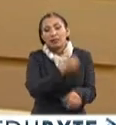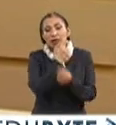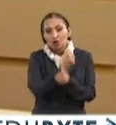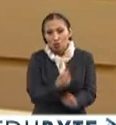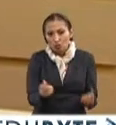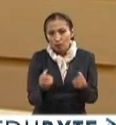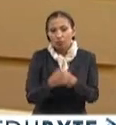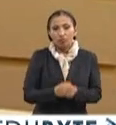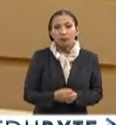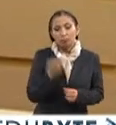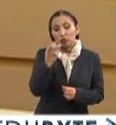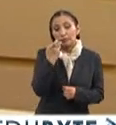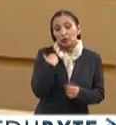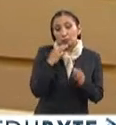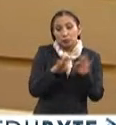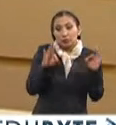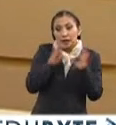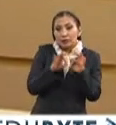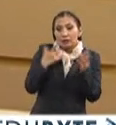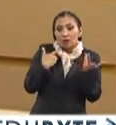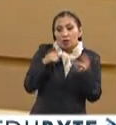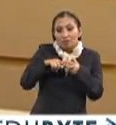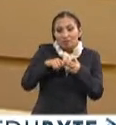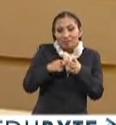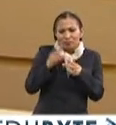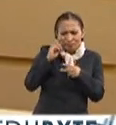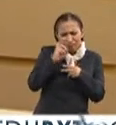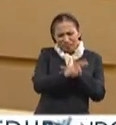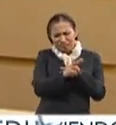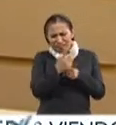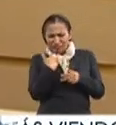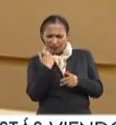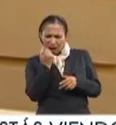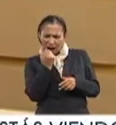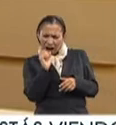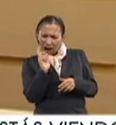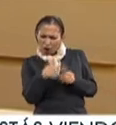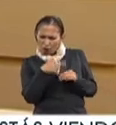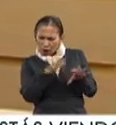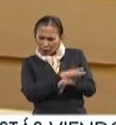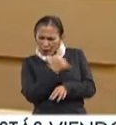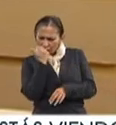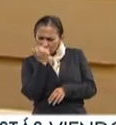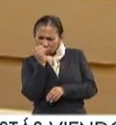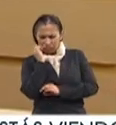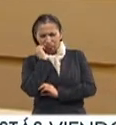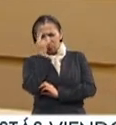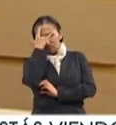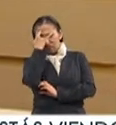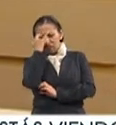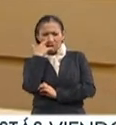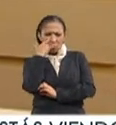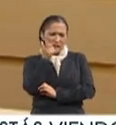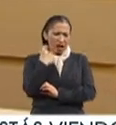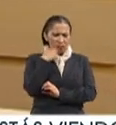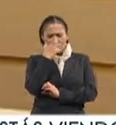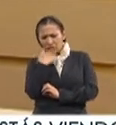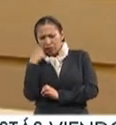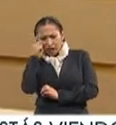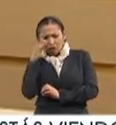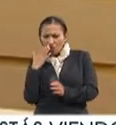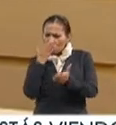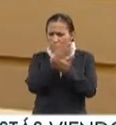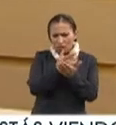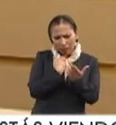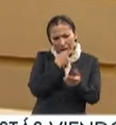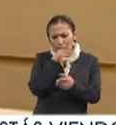del niño. Por eso es muy importante cuando empezamos a ver ciertos cambios que los maestros o directivos de los colegios se